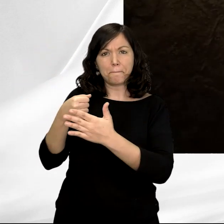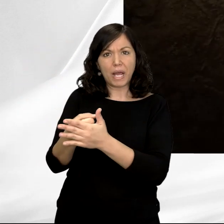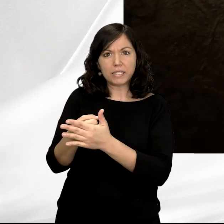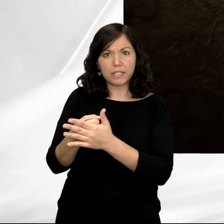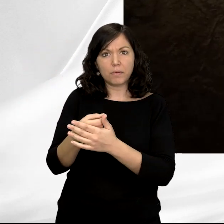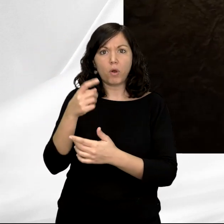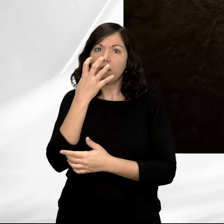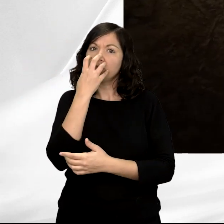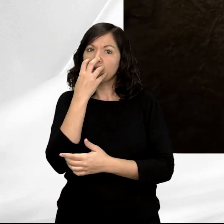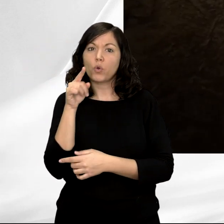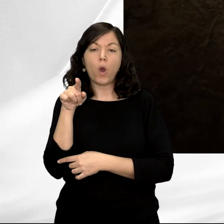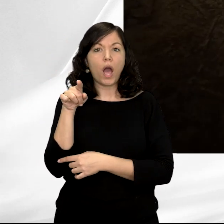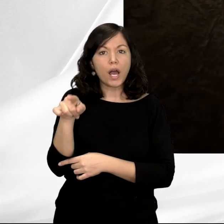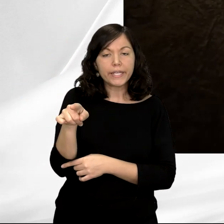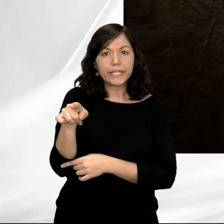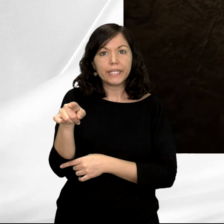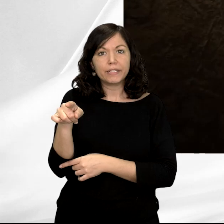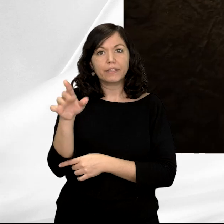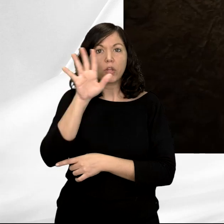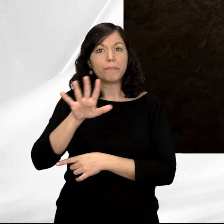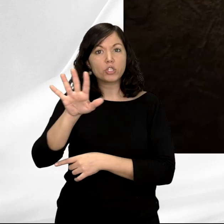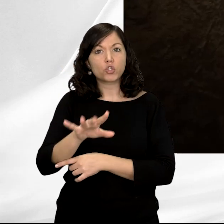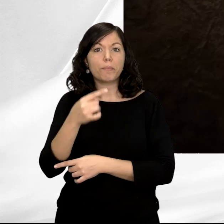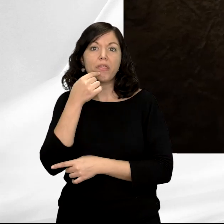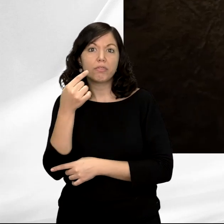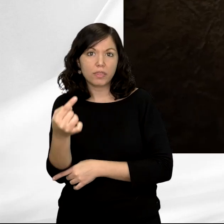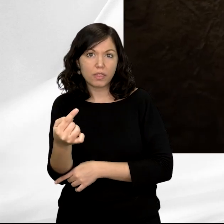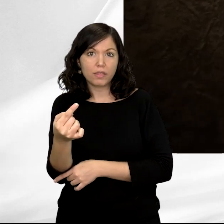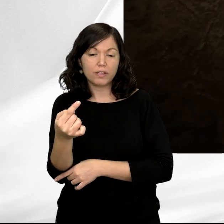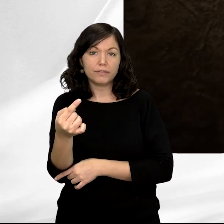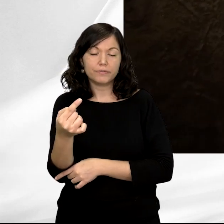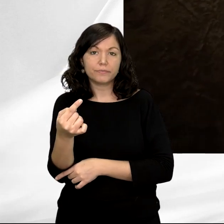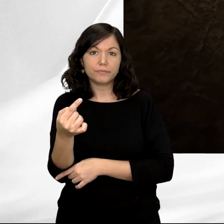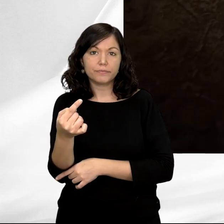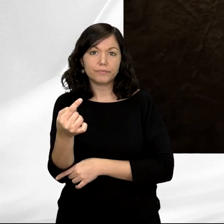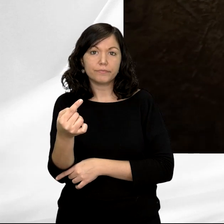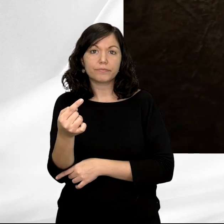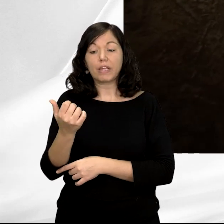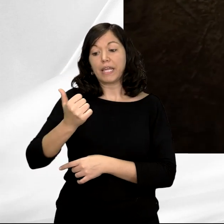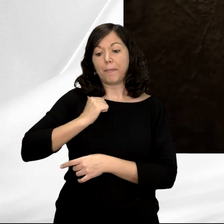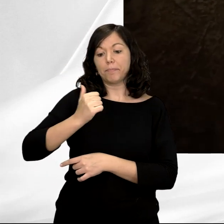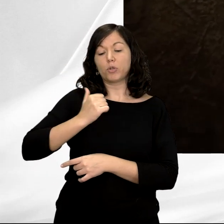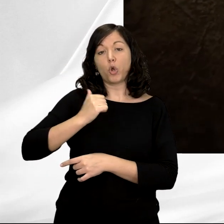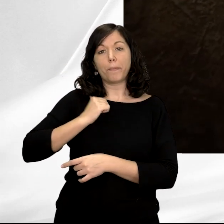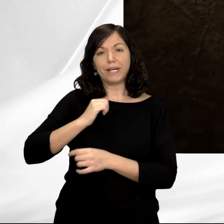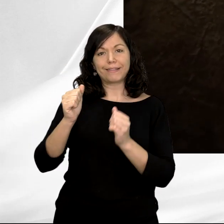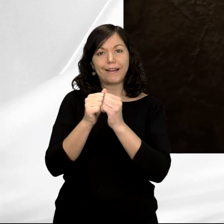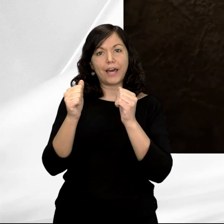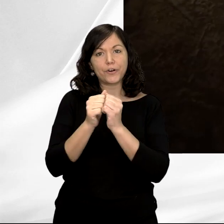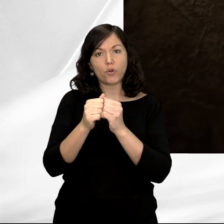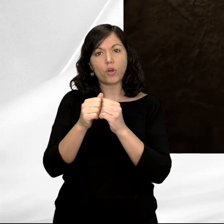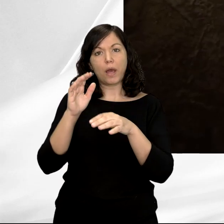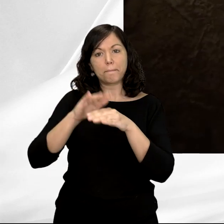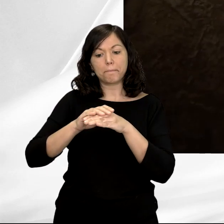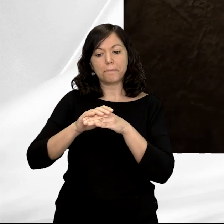el hocico aquí, donde marca mi sombra, con la zona de la boca y el hollar y aprovechan parte de la roca para la línea